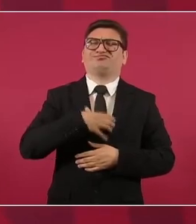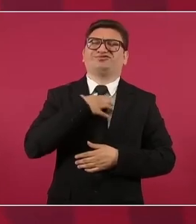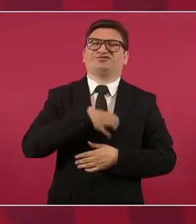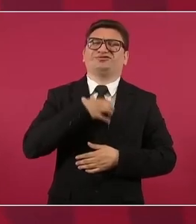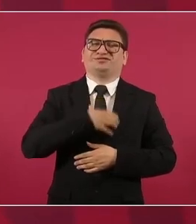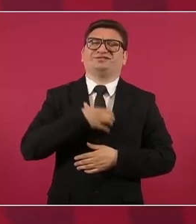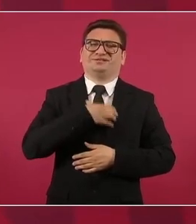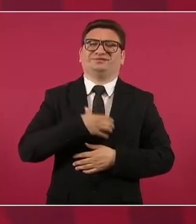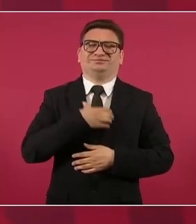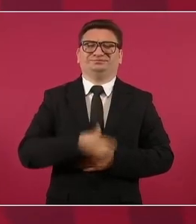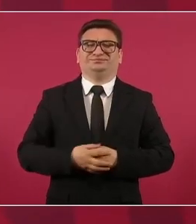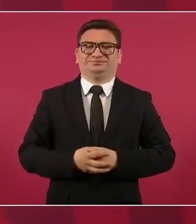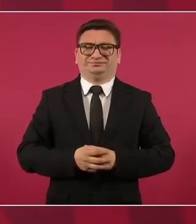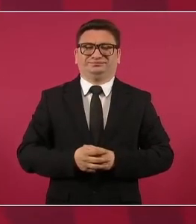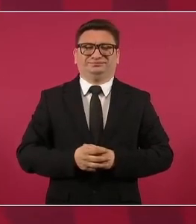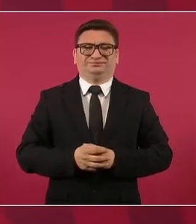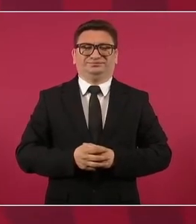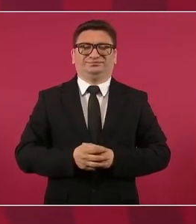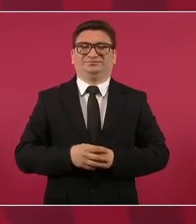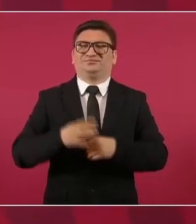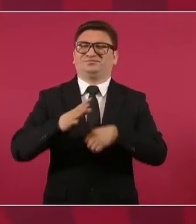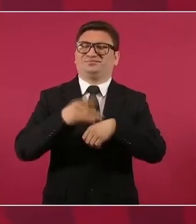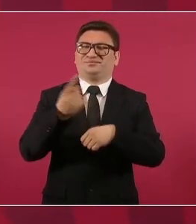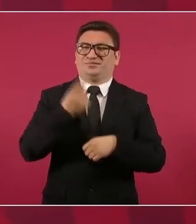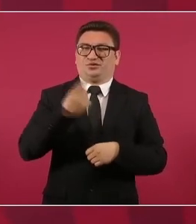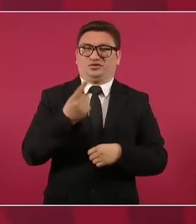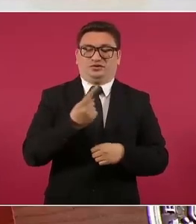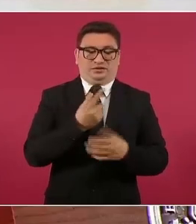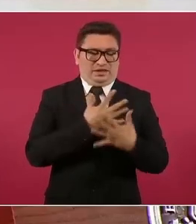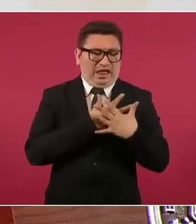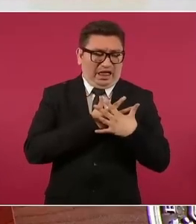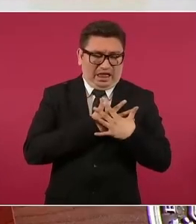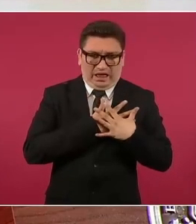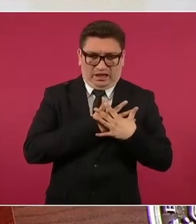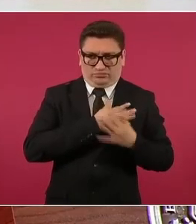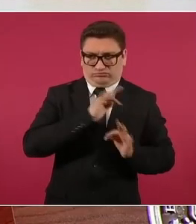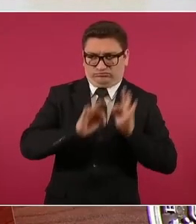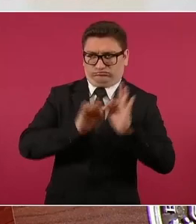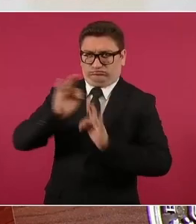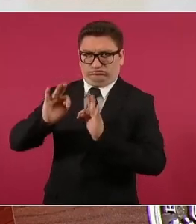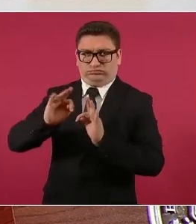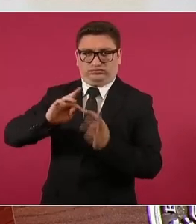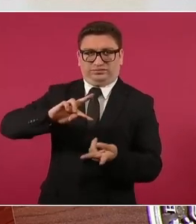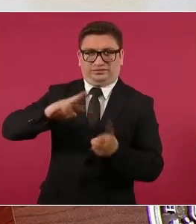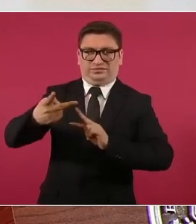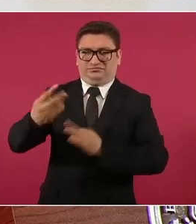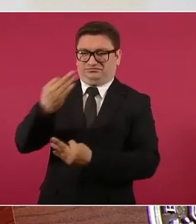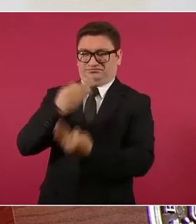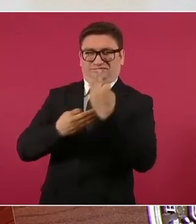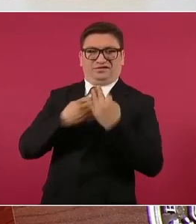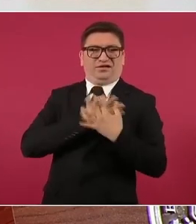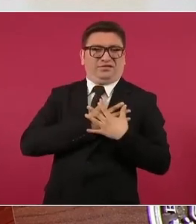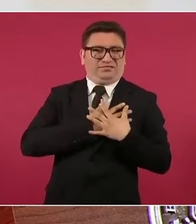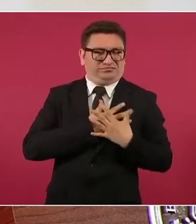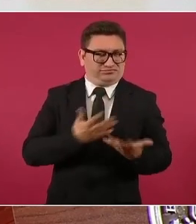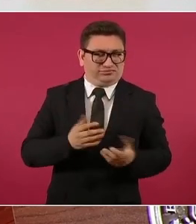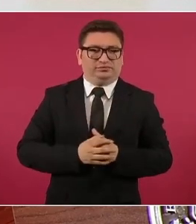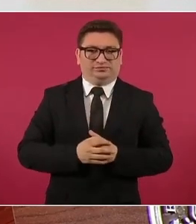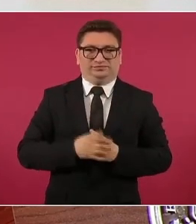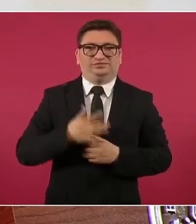porque amor con amor se paga. Les voy a presumir,